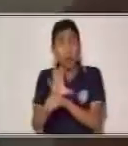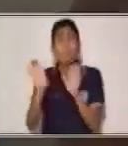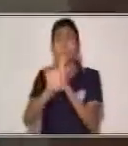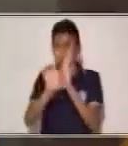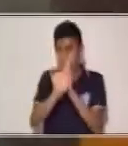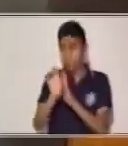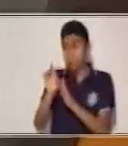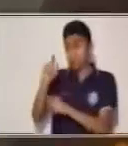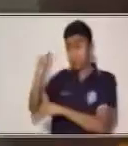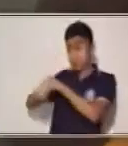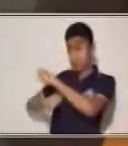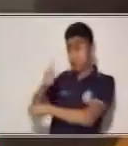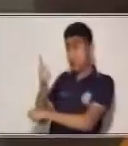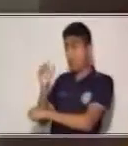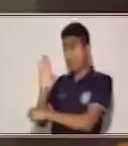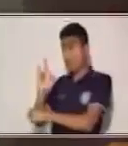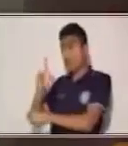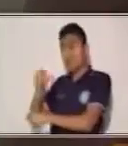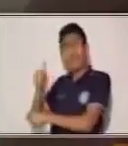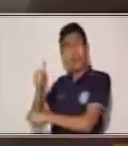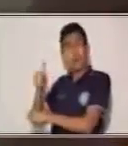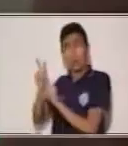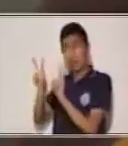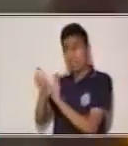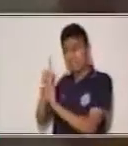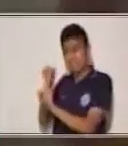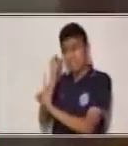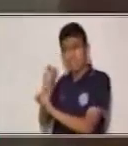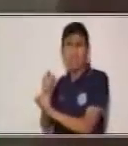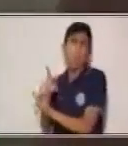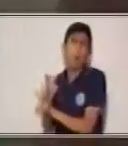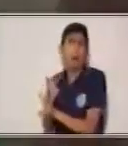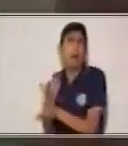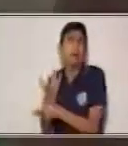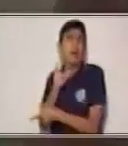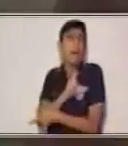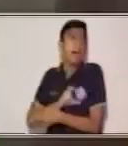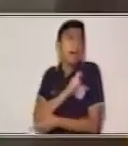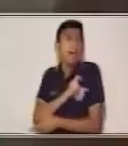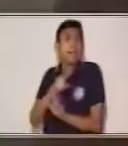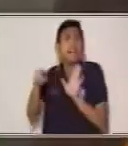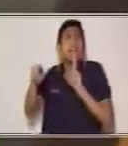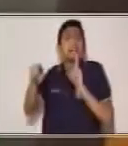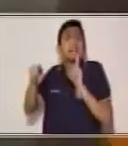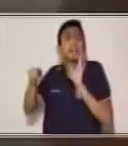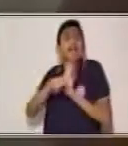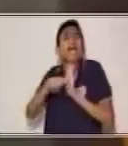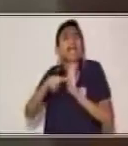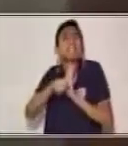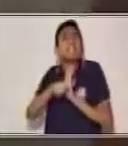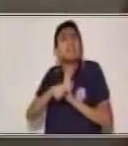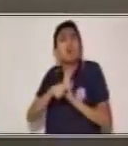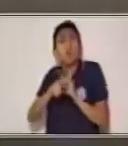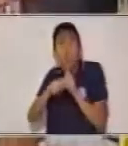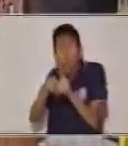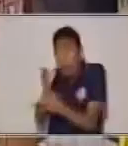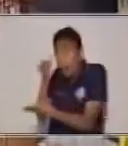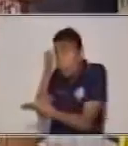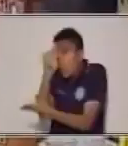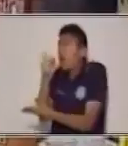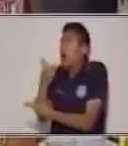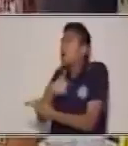trató algún tema o algún comportamiento que no es correcto, la enseñanza va a ser que tú no lo practiques y que practiques cosas